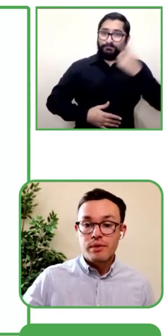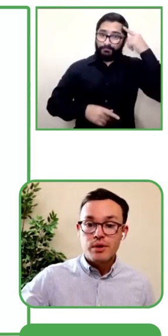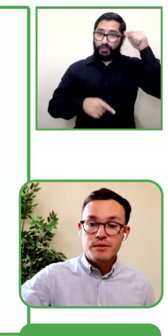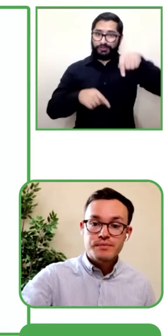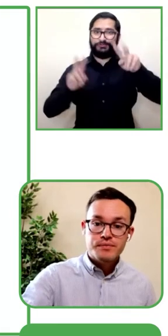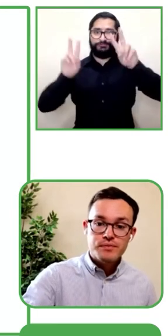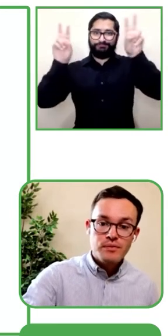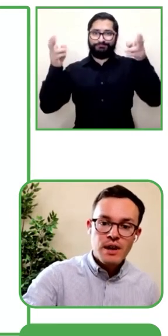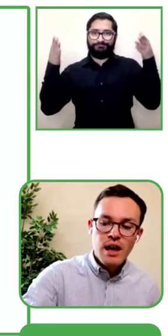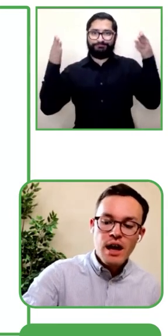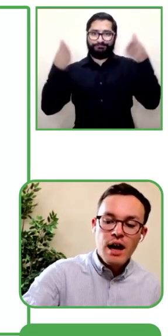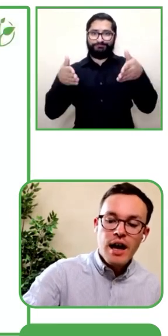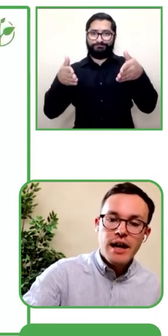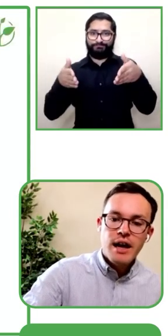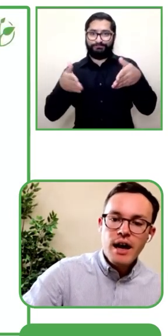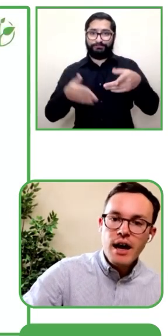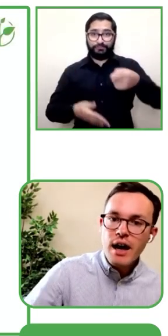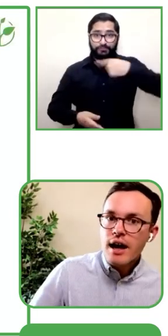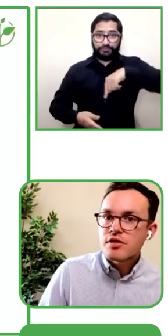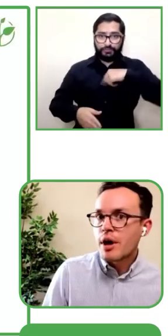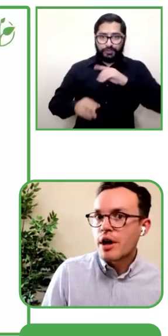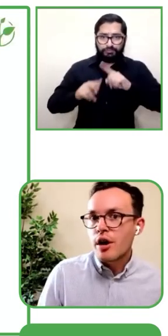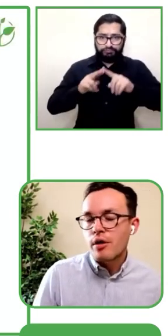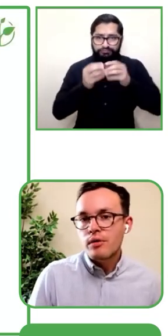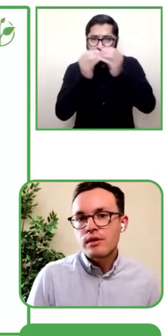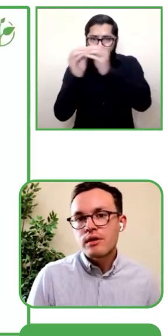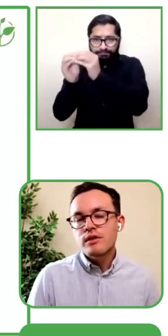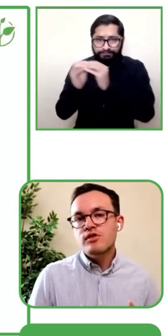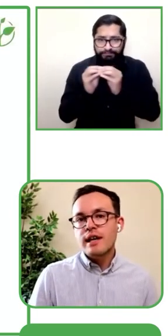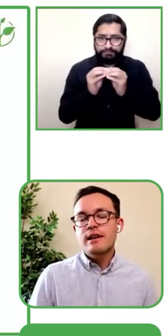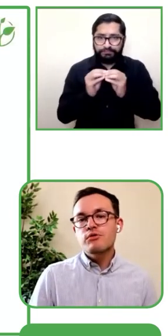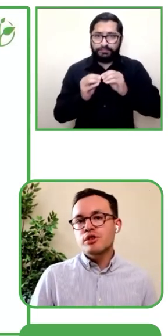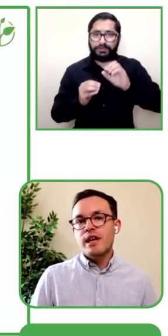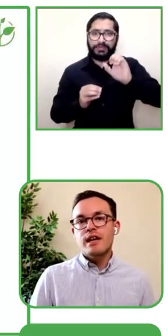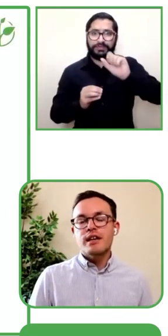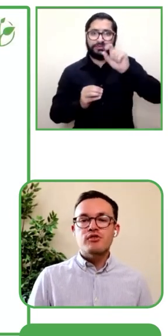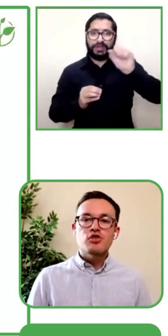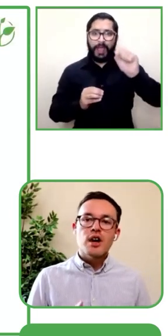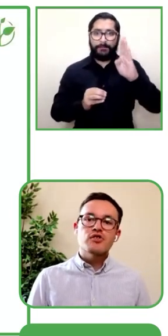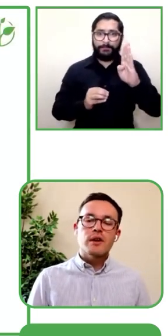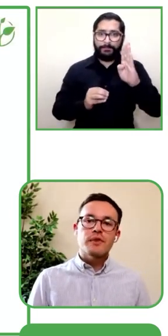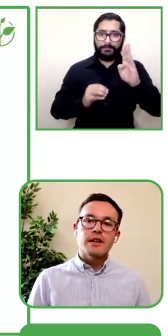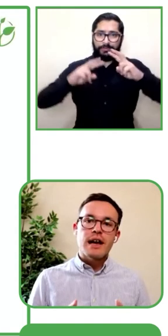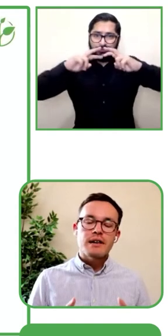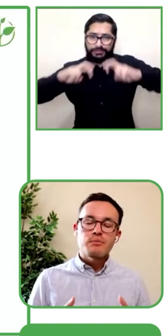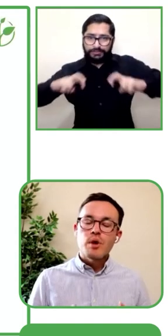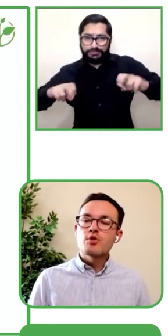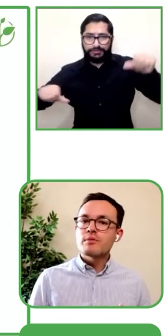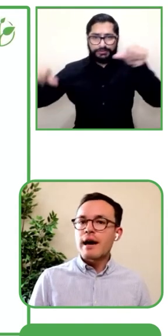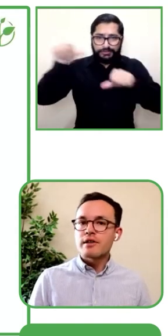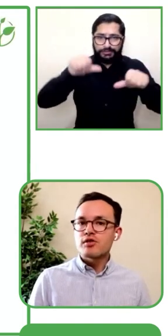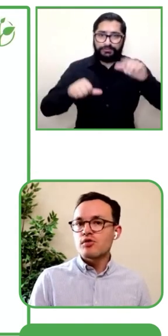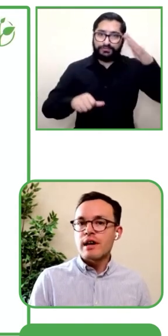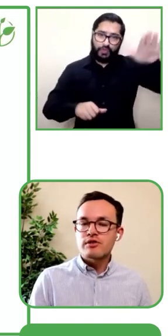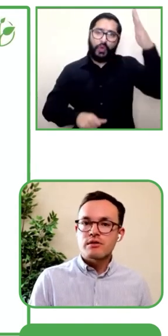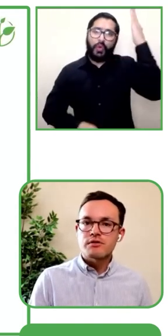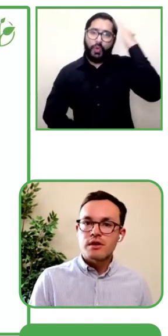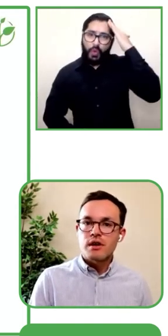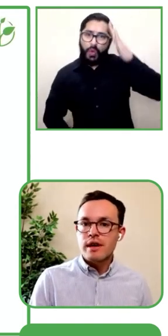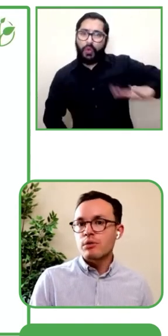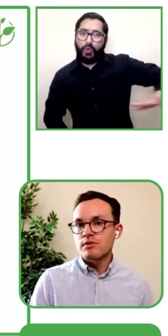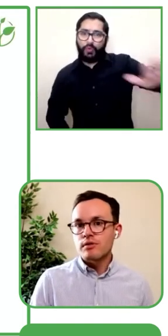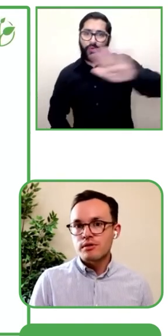es que hacemos que la lengua de señas sea accesible para todos. Como ustedes saben, la lengua de señas hoy